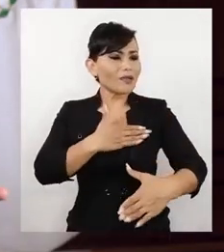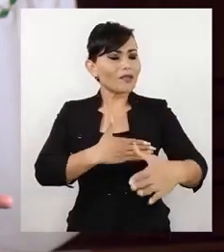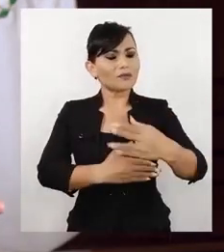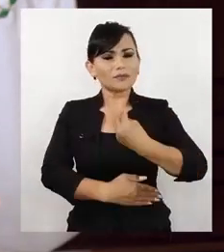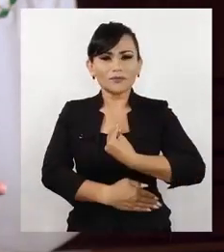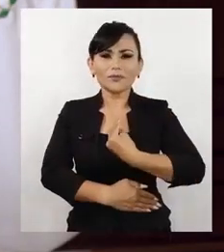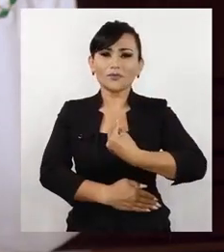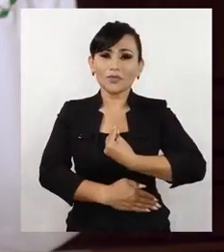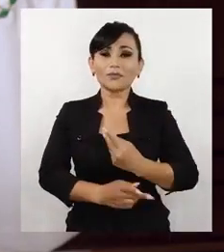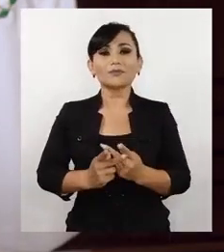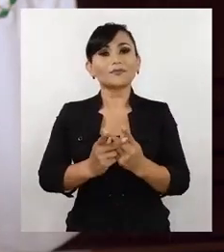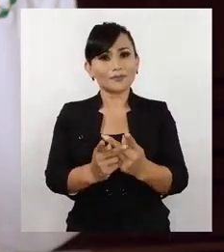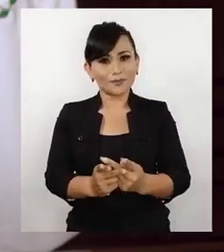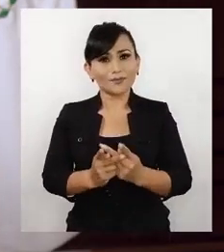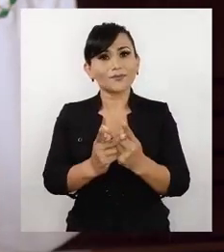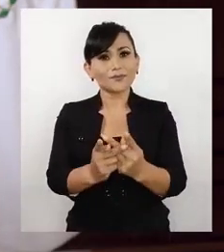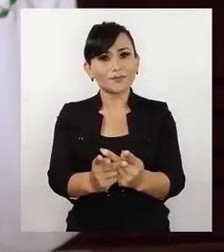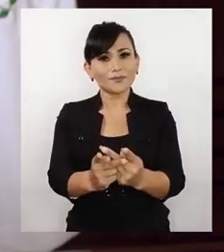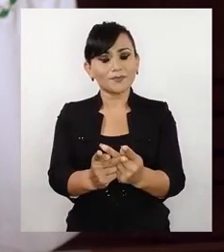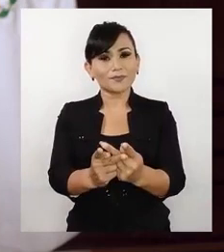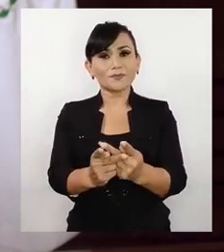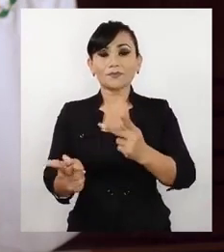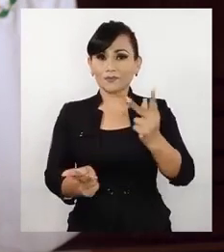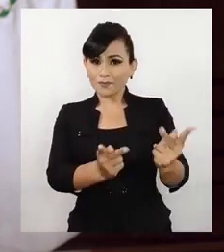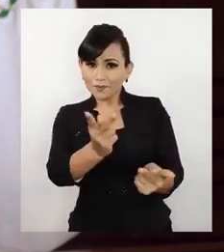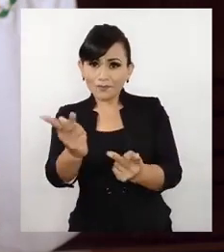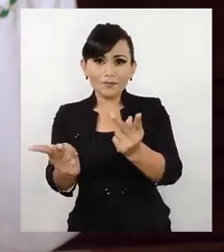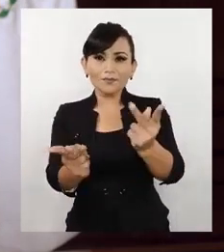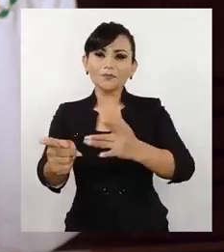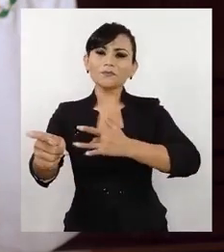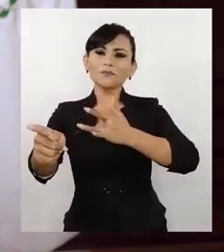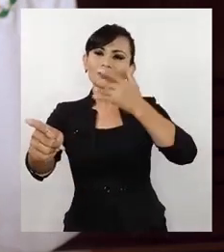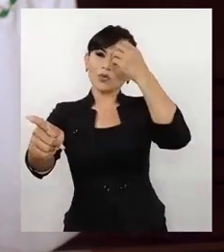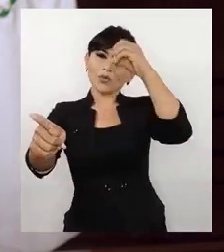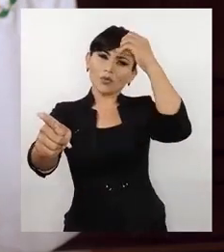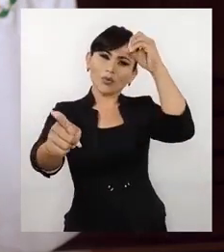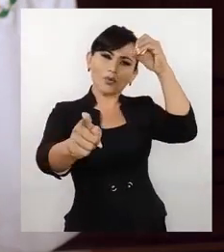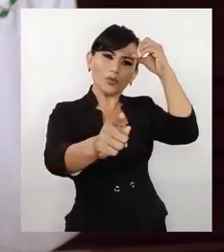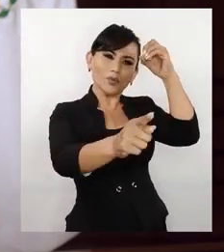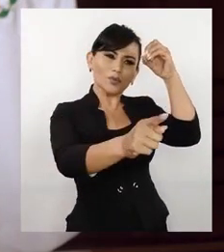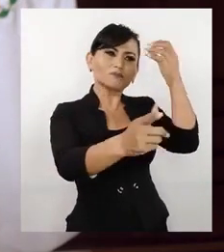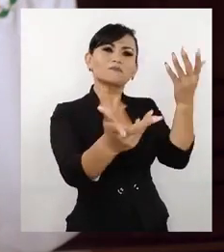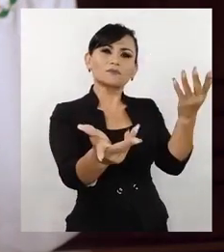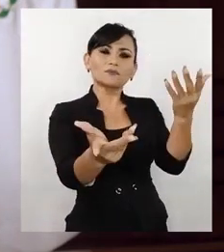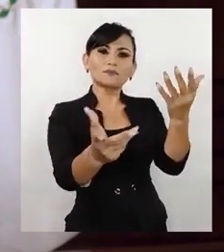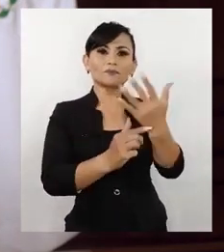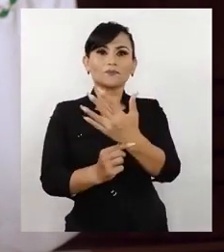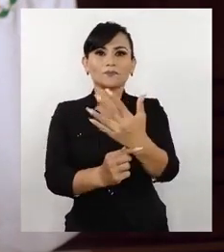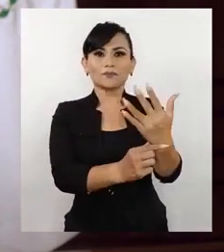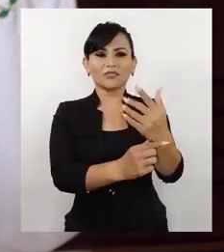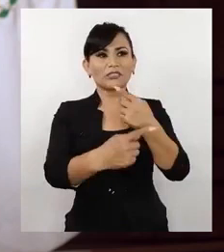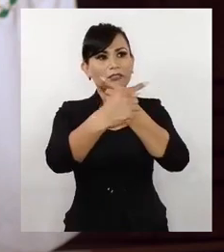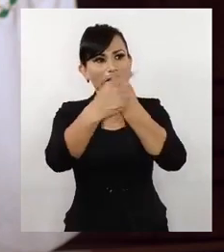de diferentes canales de escucha y participación, sabemos que el sentimiento generalizado es de